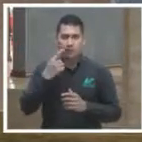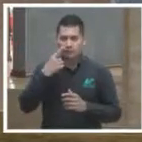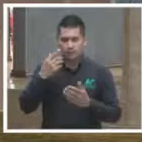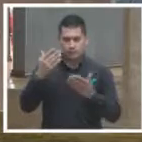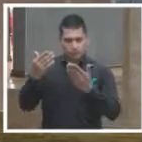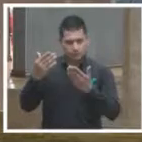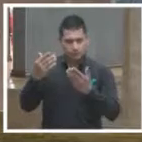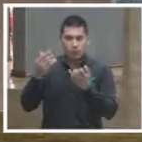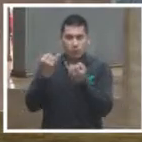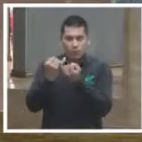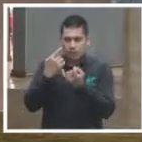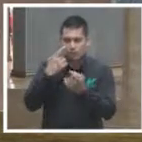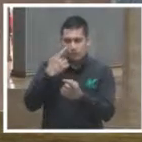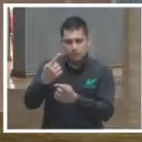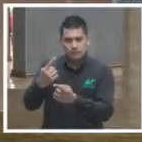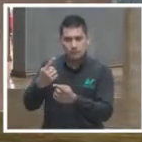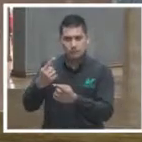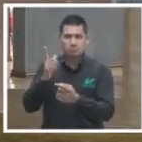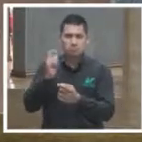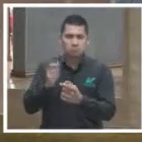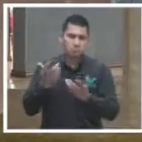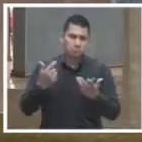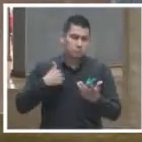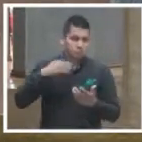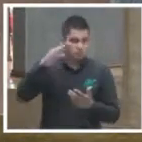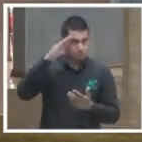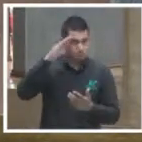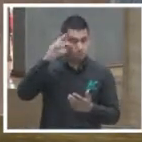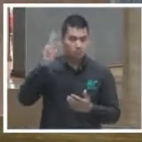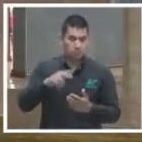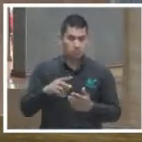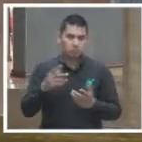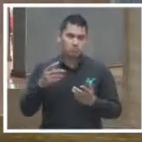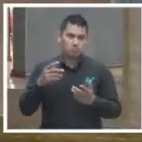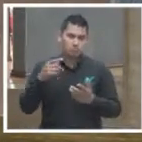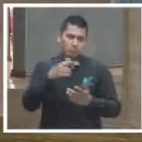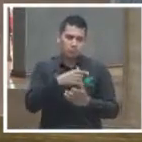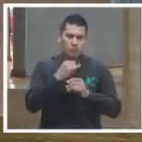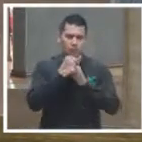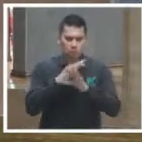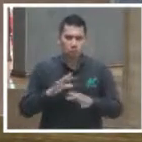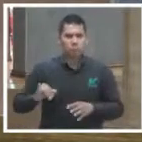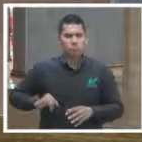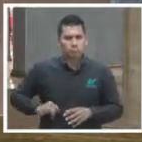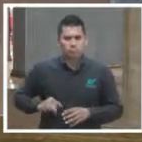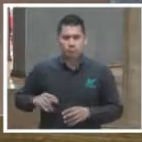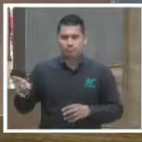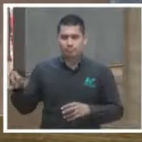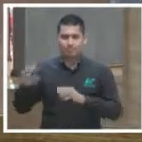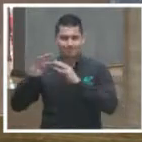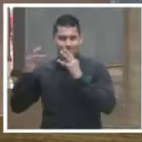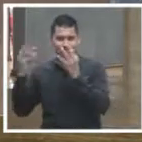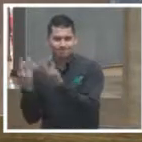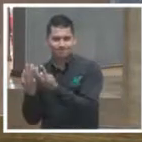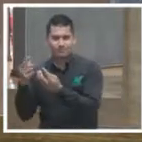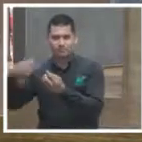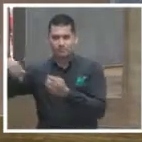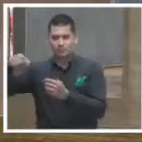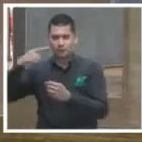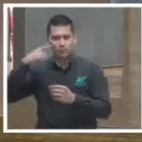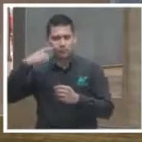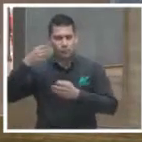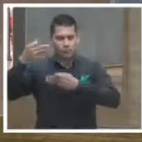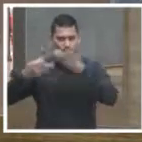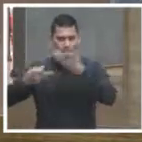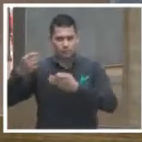lo cual me parece que es un puede resultar un dato interesante para los tribunales qué tanto se acercan